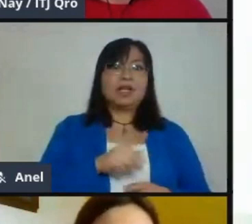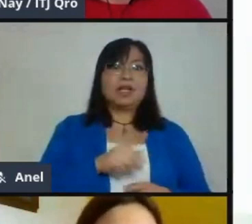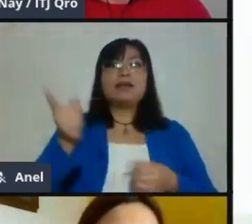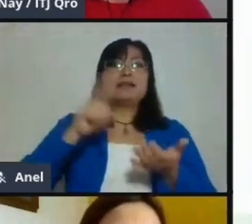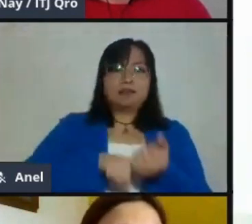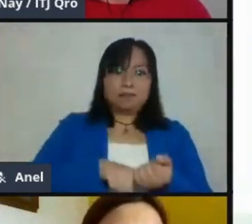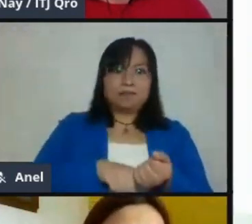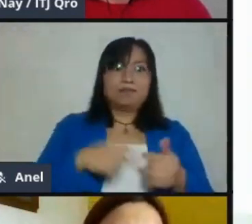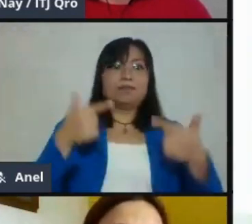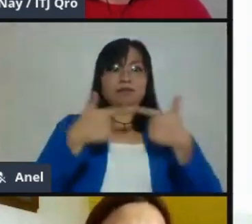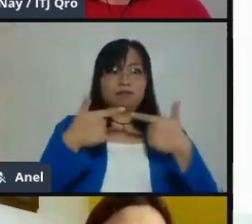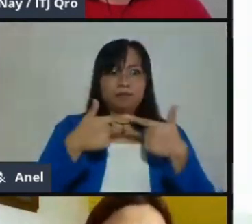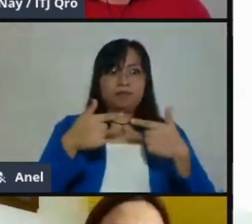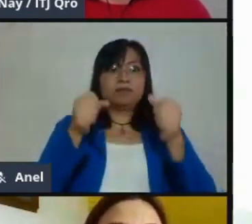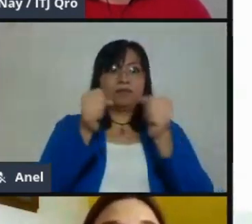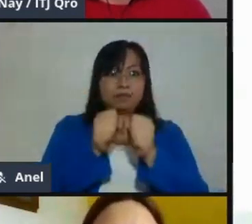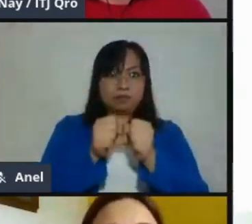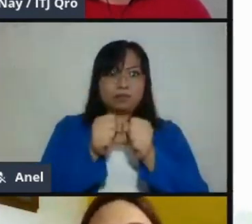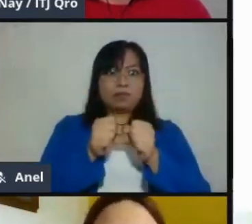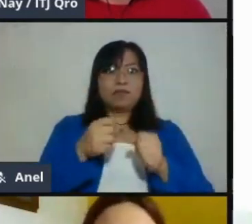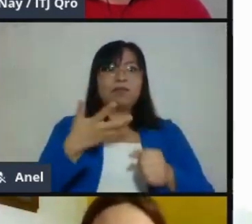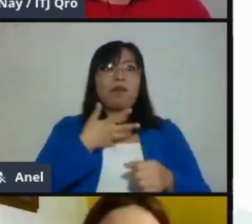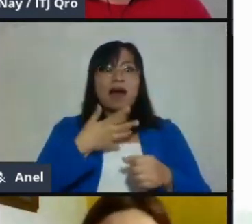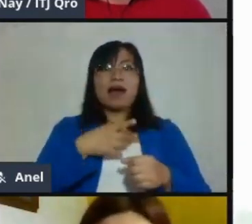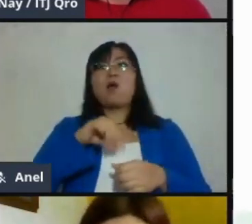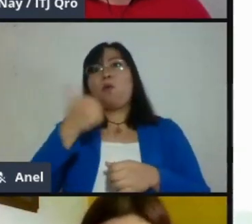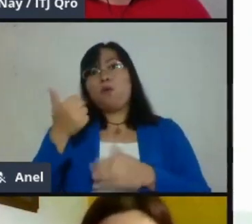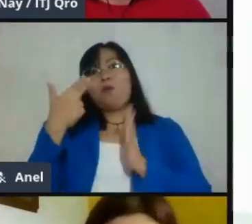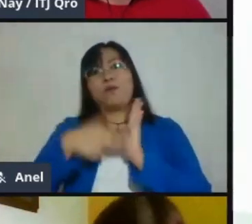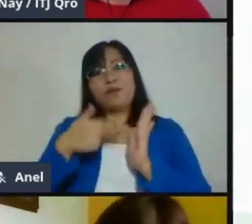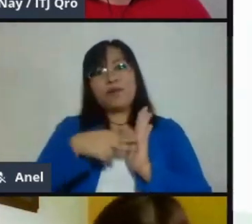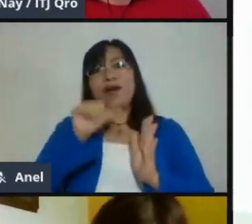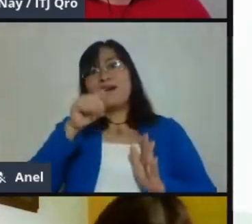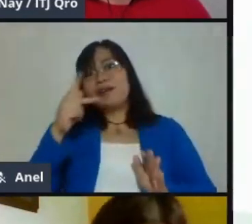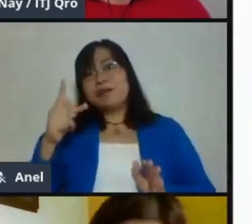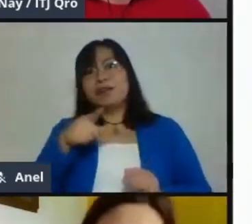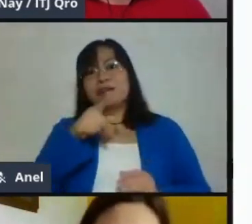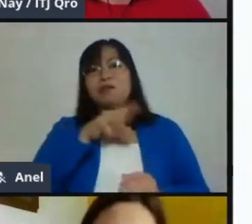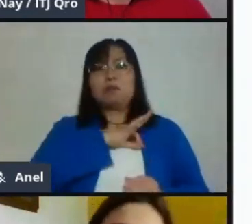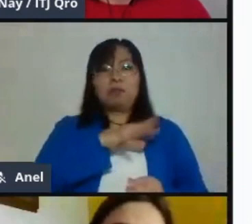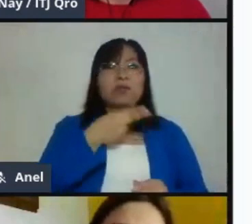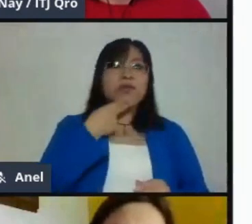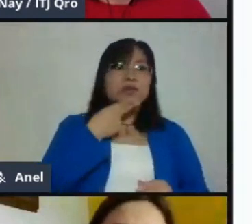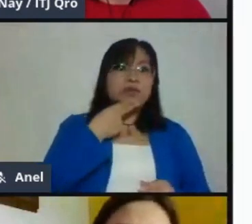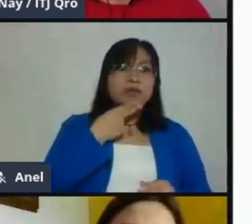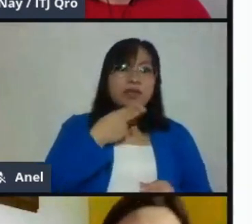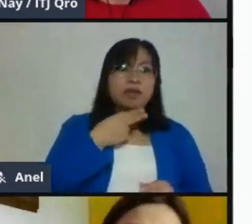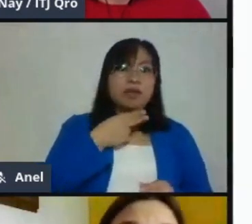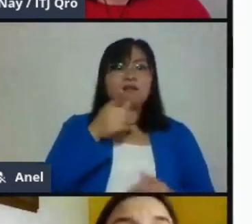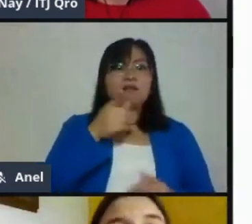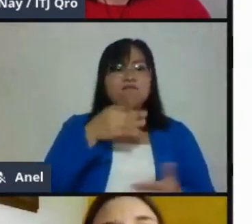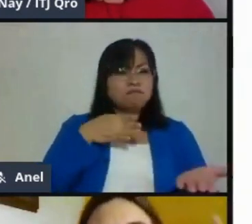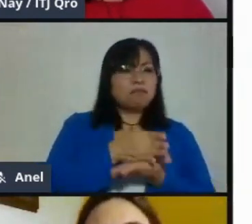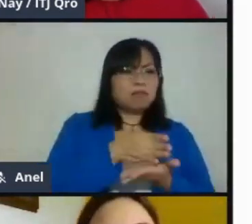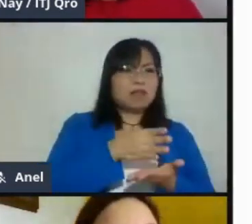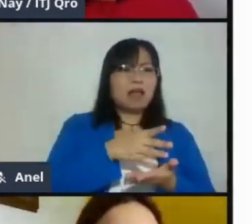es una consola de administración de la clase en la cual ustedes pueden usar desde esa consola de administración de clase.